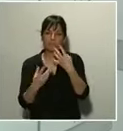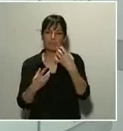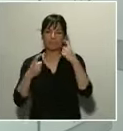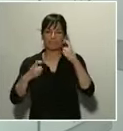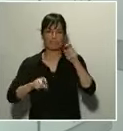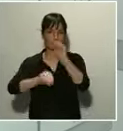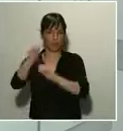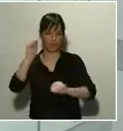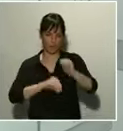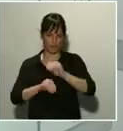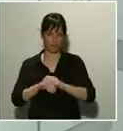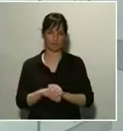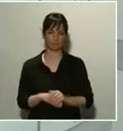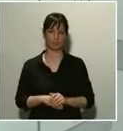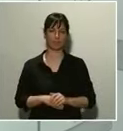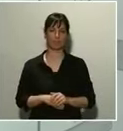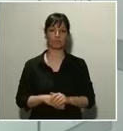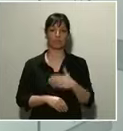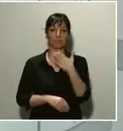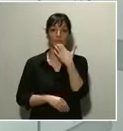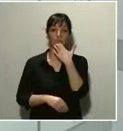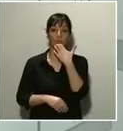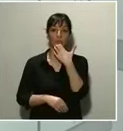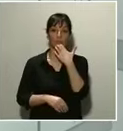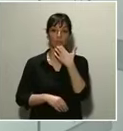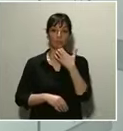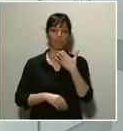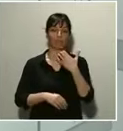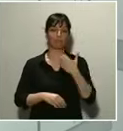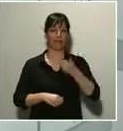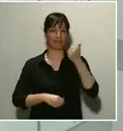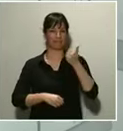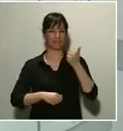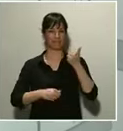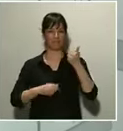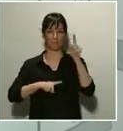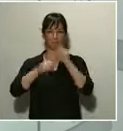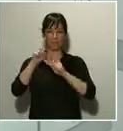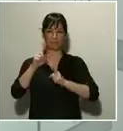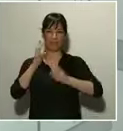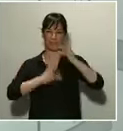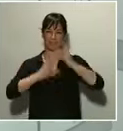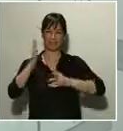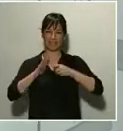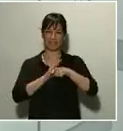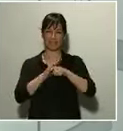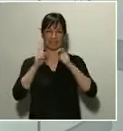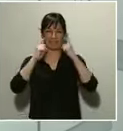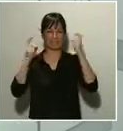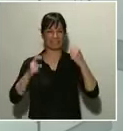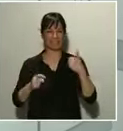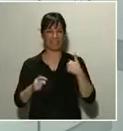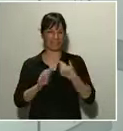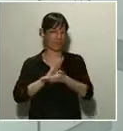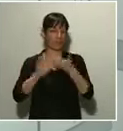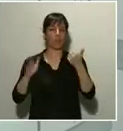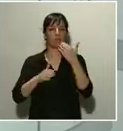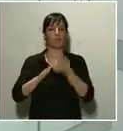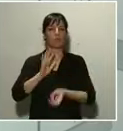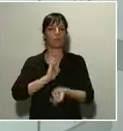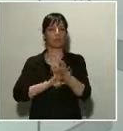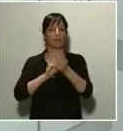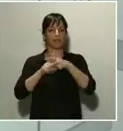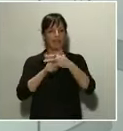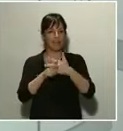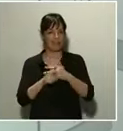sentido eliminar trabas administrativas en este periodo con relación a la apertura de talleres, con la posibilidad de